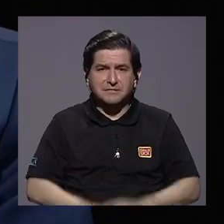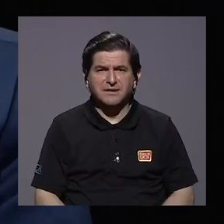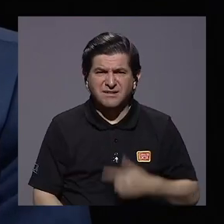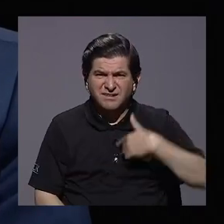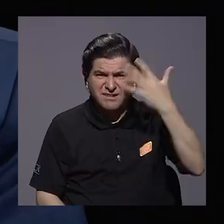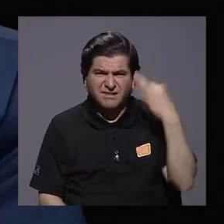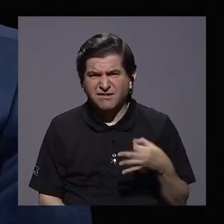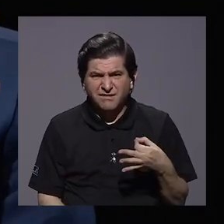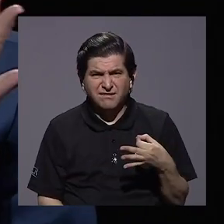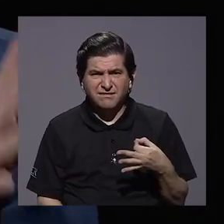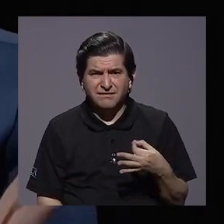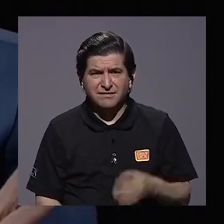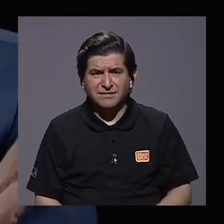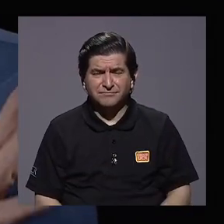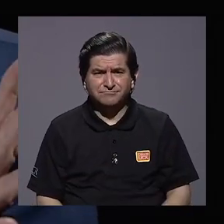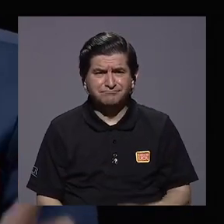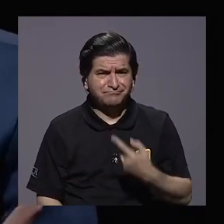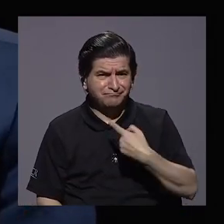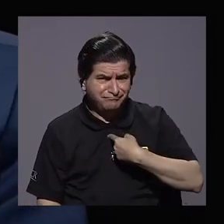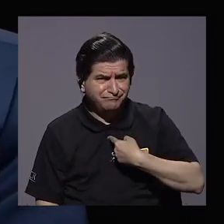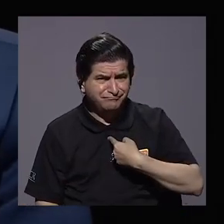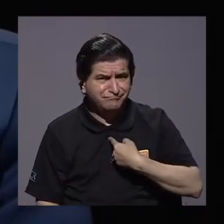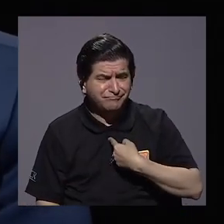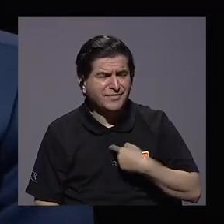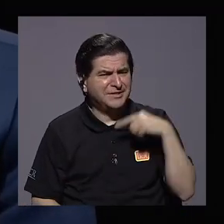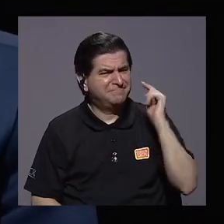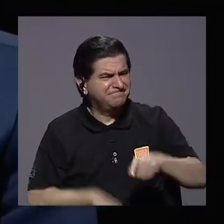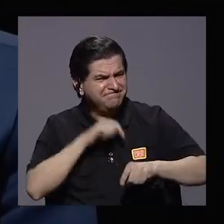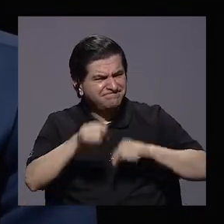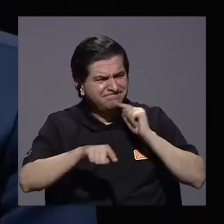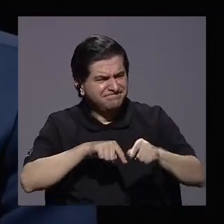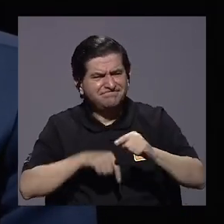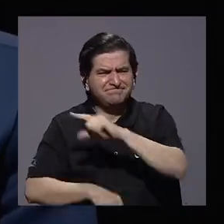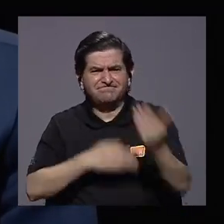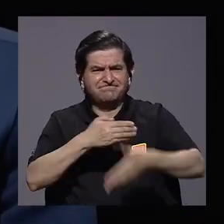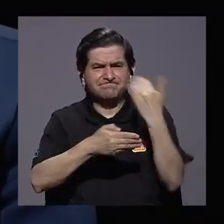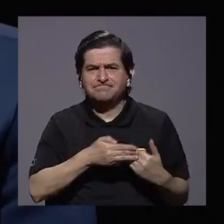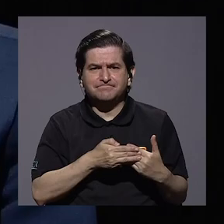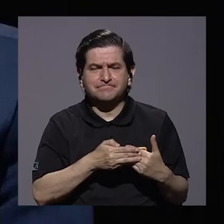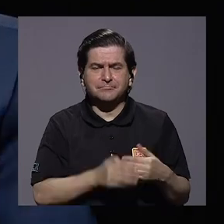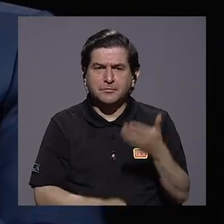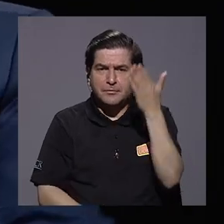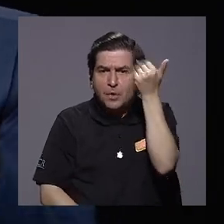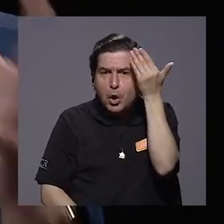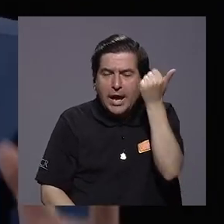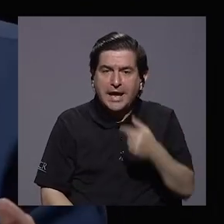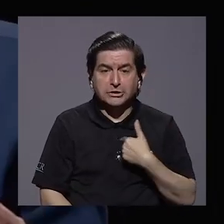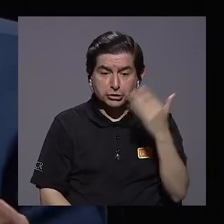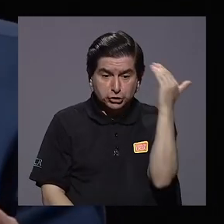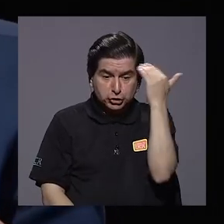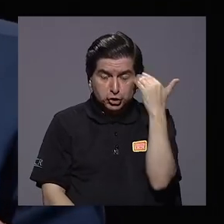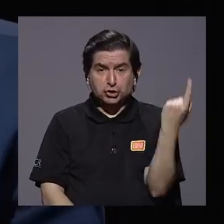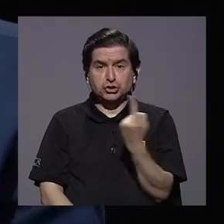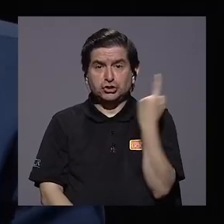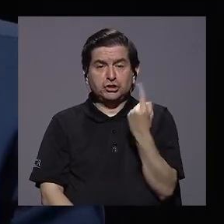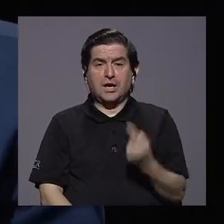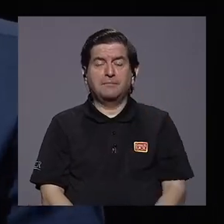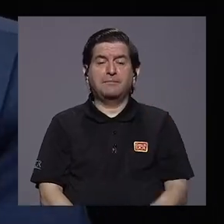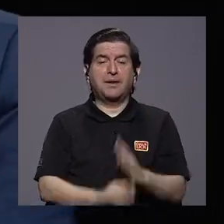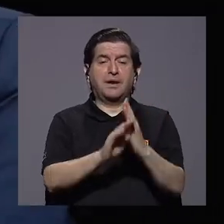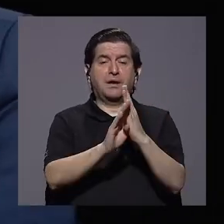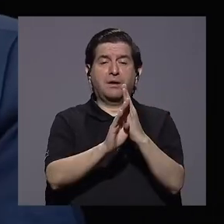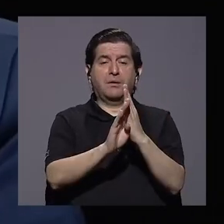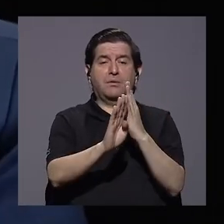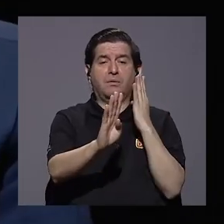que yo lo estuve criticando en semanas anteriores porque yo sé que siempre ha habido filas en los buses.